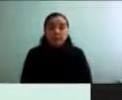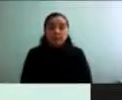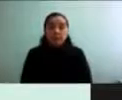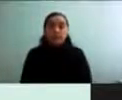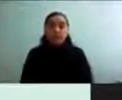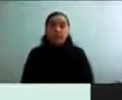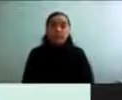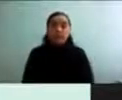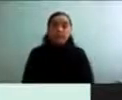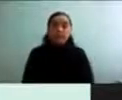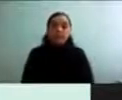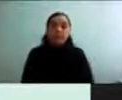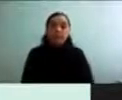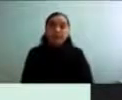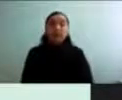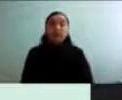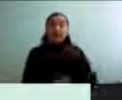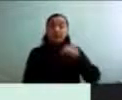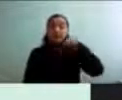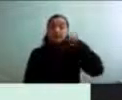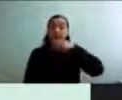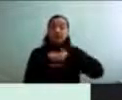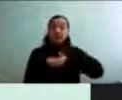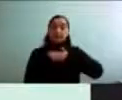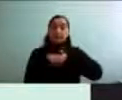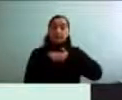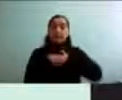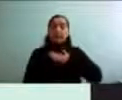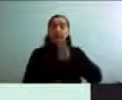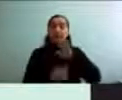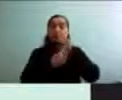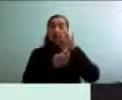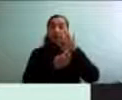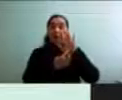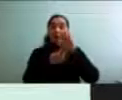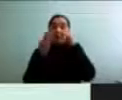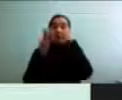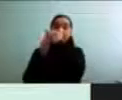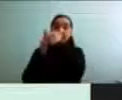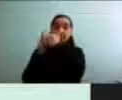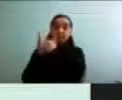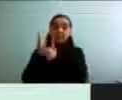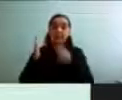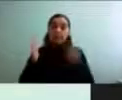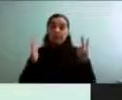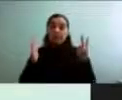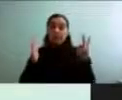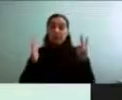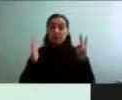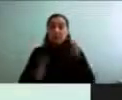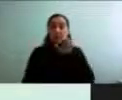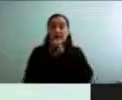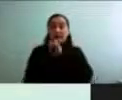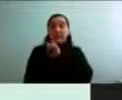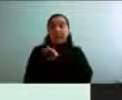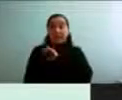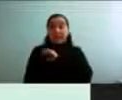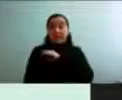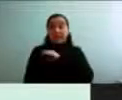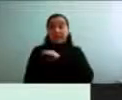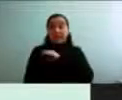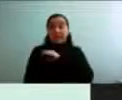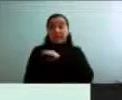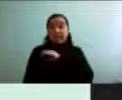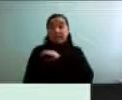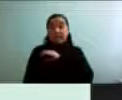Ahora les quiero mostrar dos programas que en Chile están funcionando, o estaban funcionando, porque ahora yo no vivo